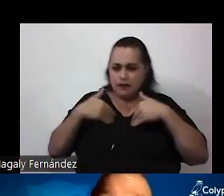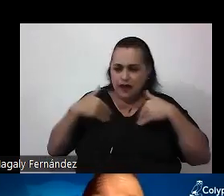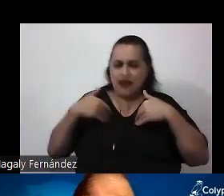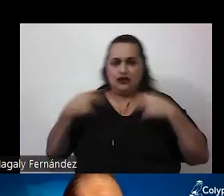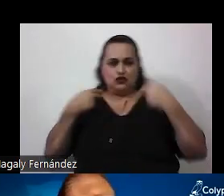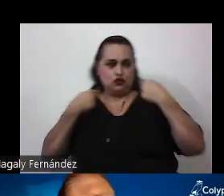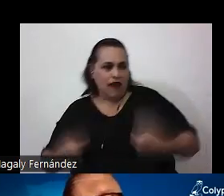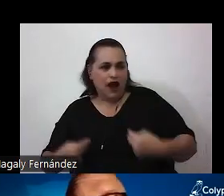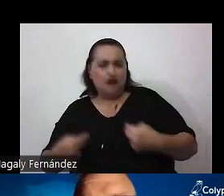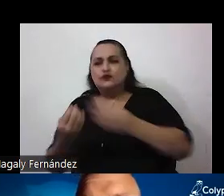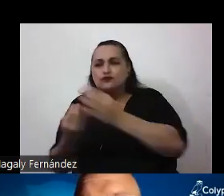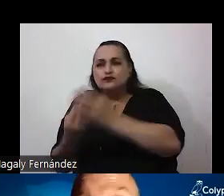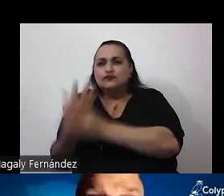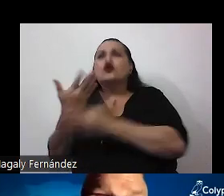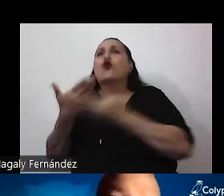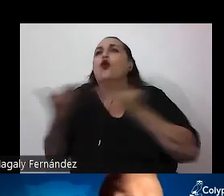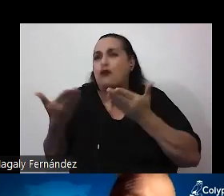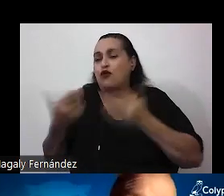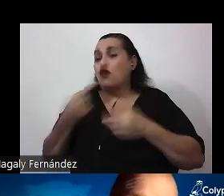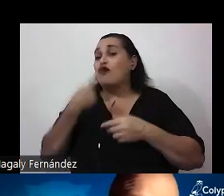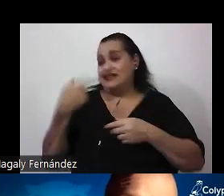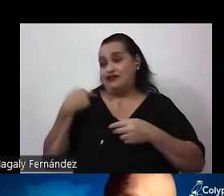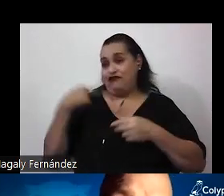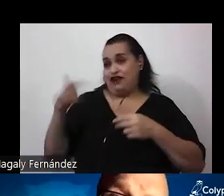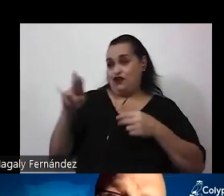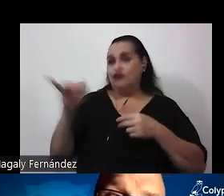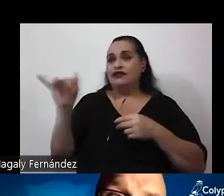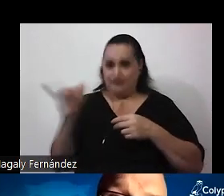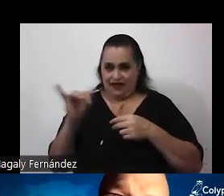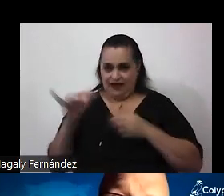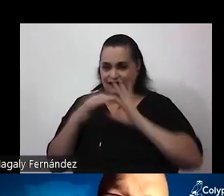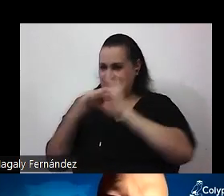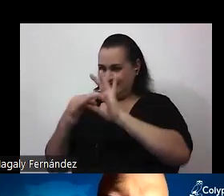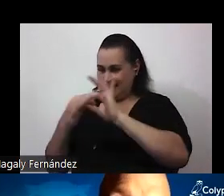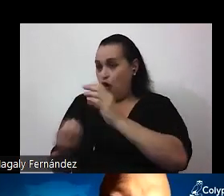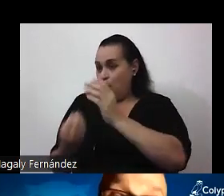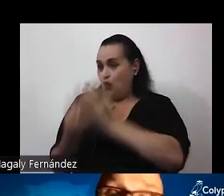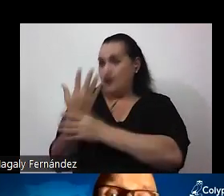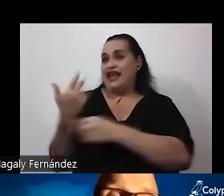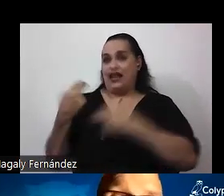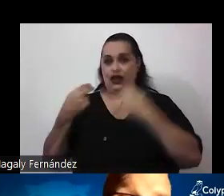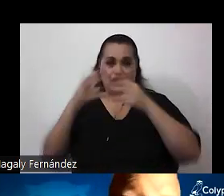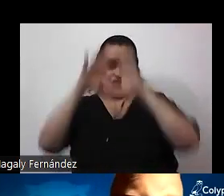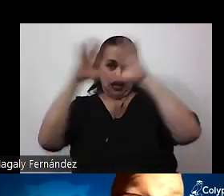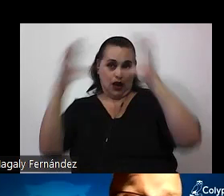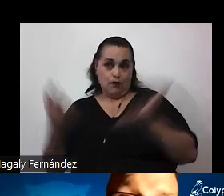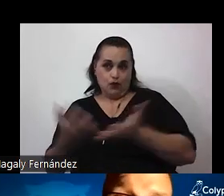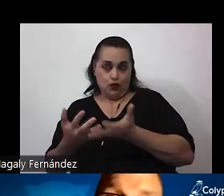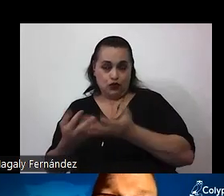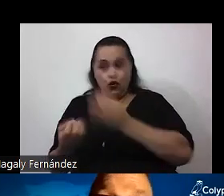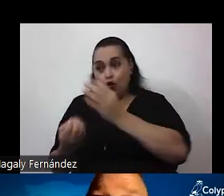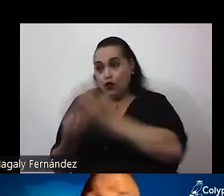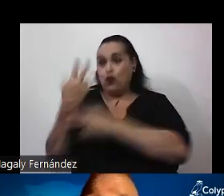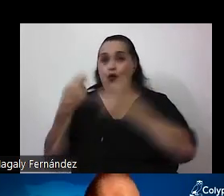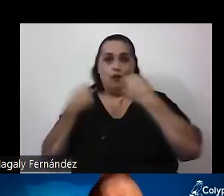bueno, también está lo que dice la religión acerca del origen del mundo y de la humanidad.